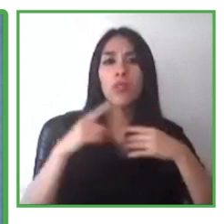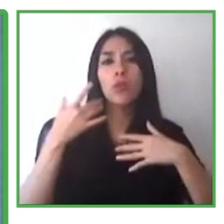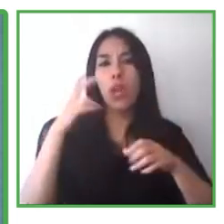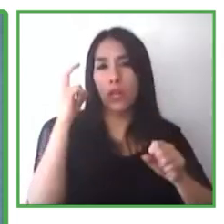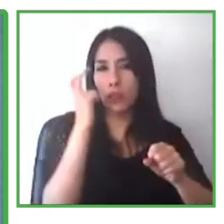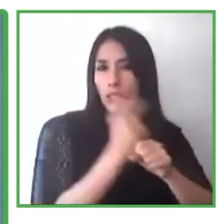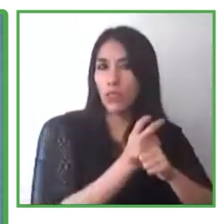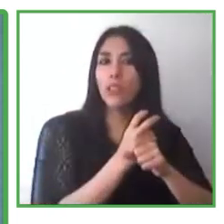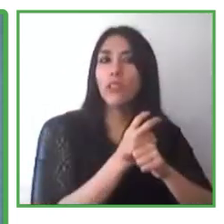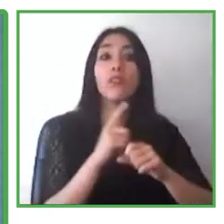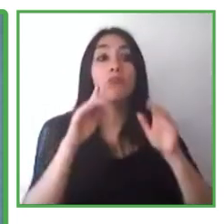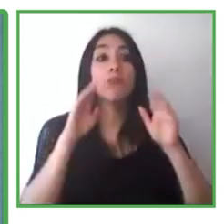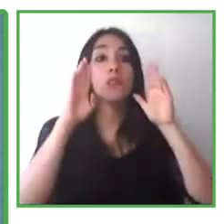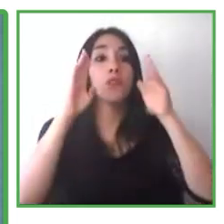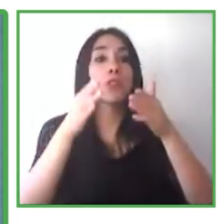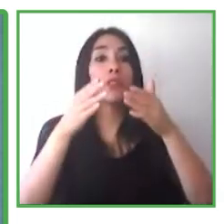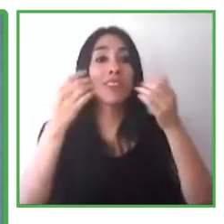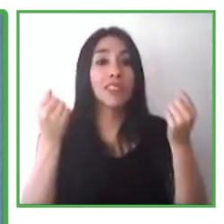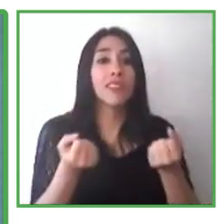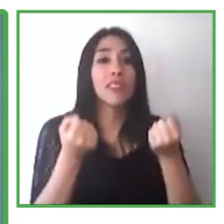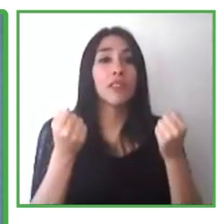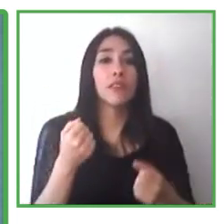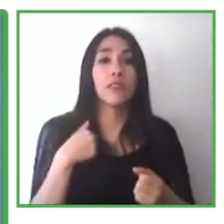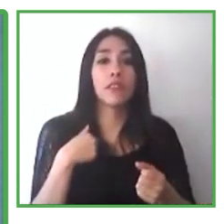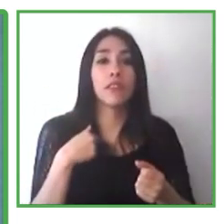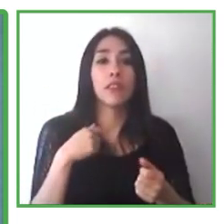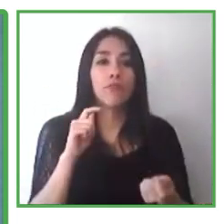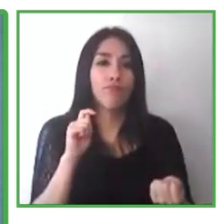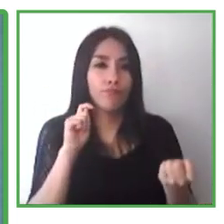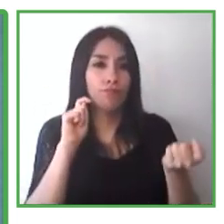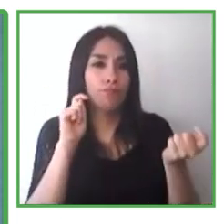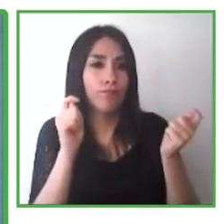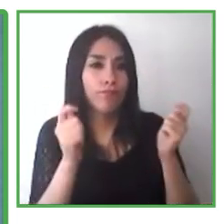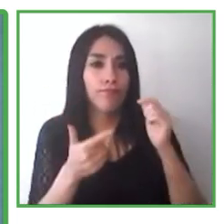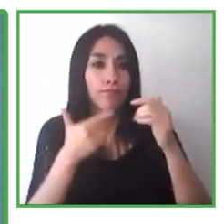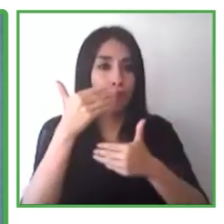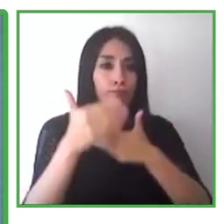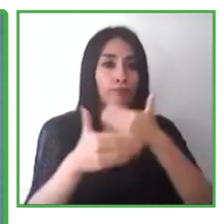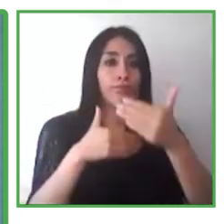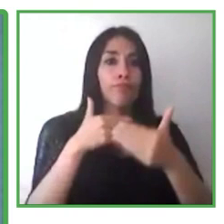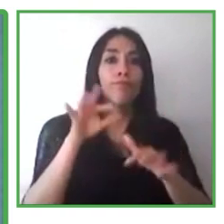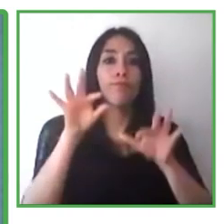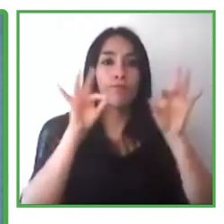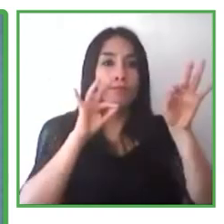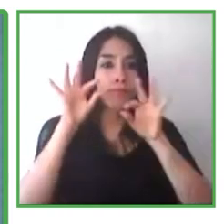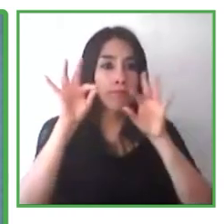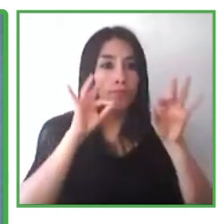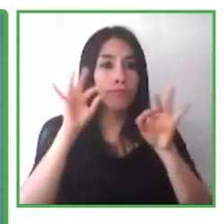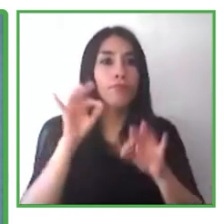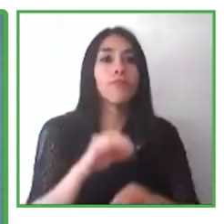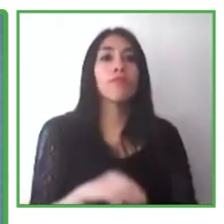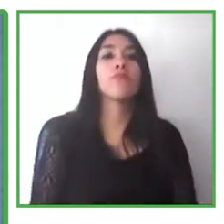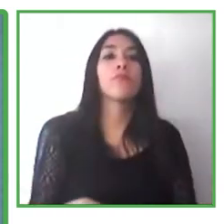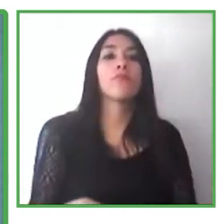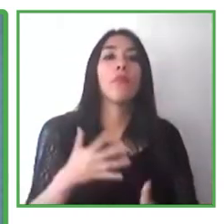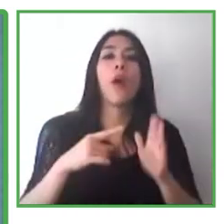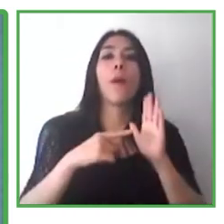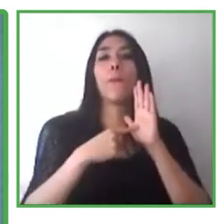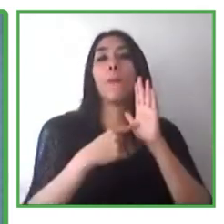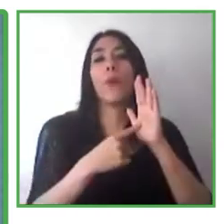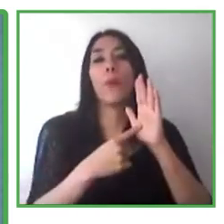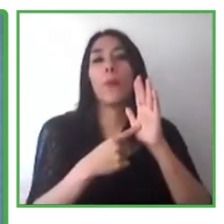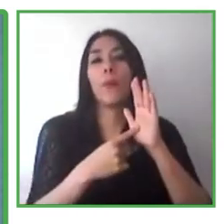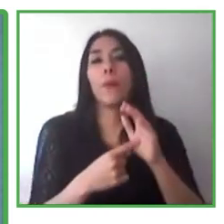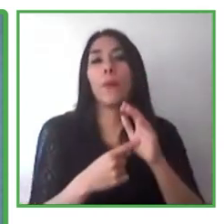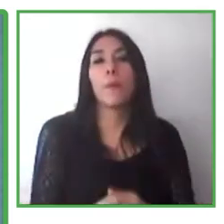adaptamos nuestros procedimientos de selección y reclutamiento. Y por ejemplo, aún así invitamos